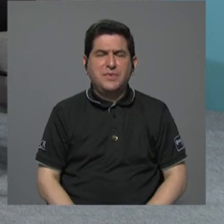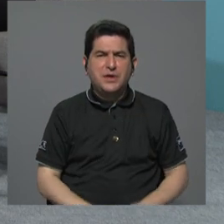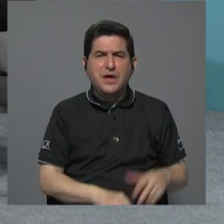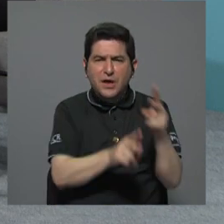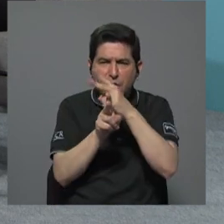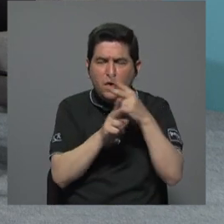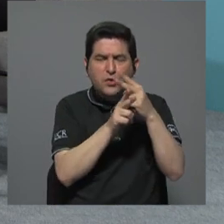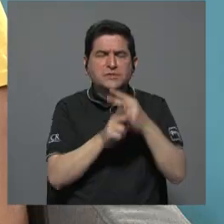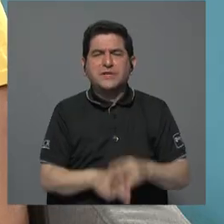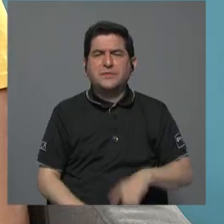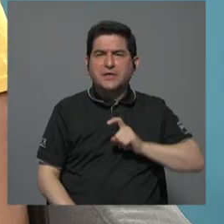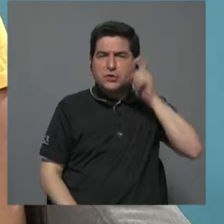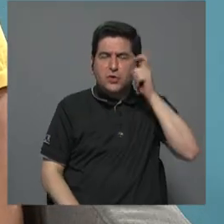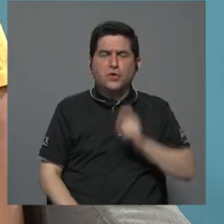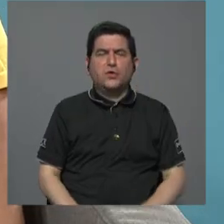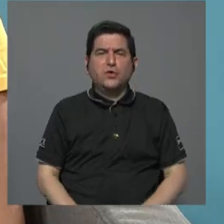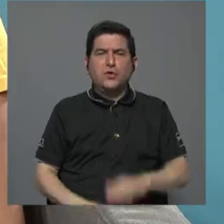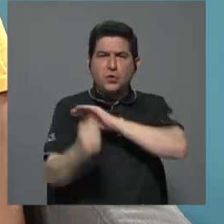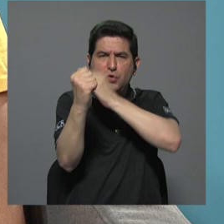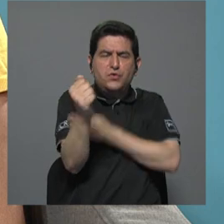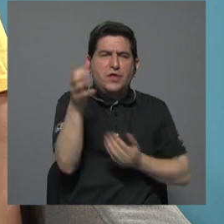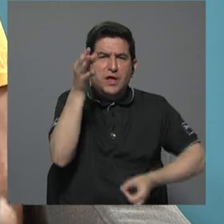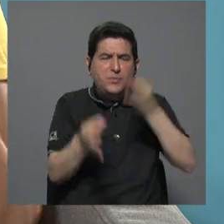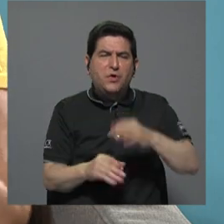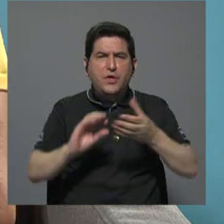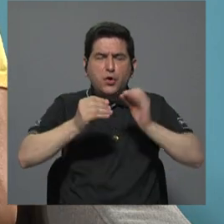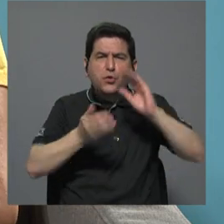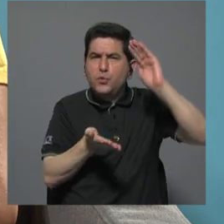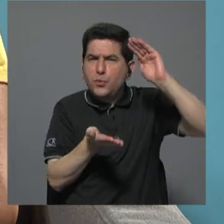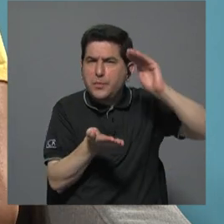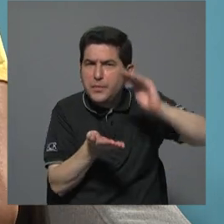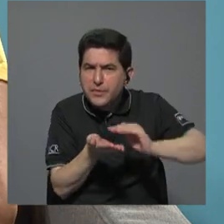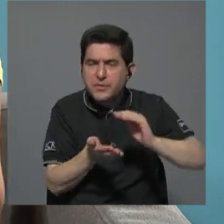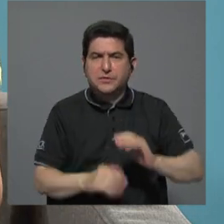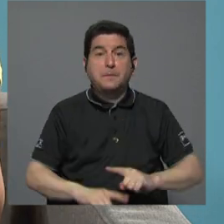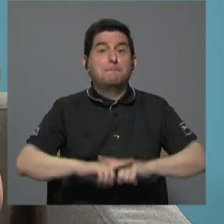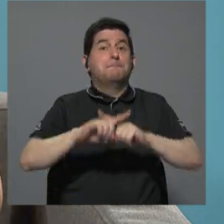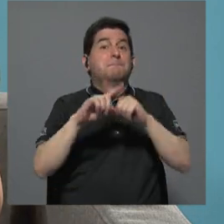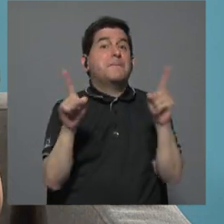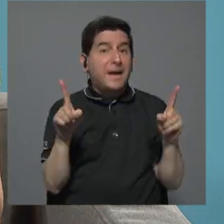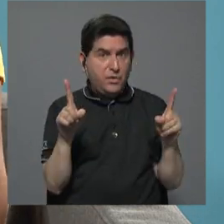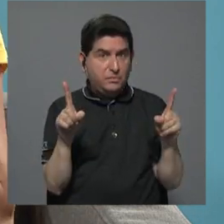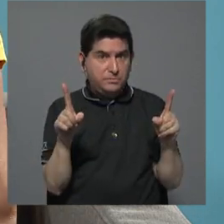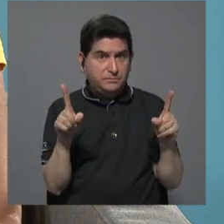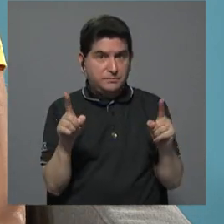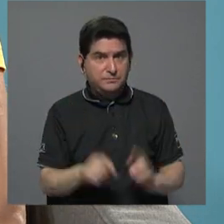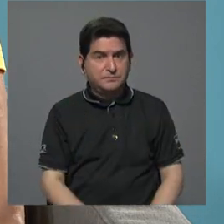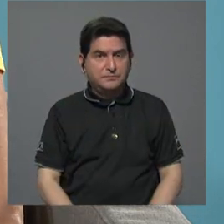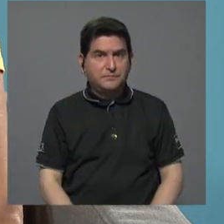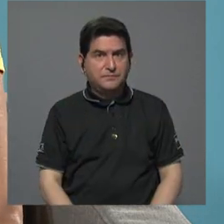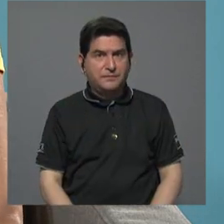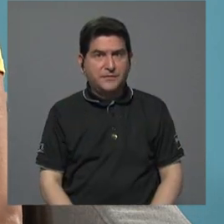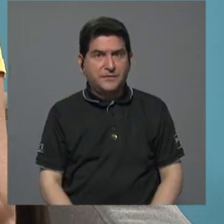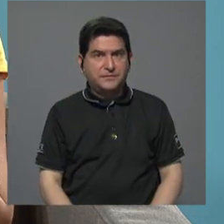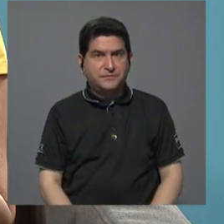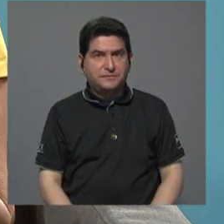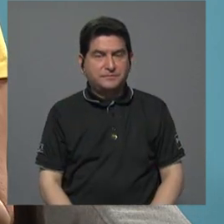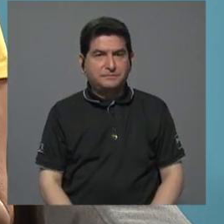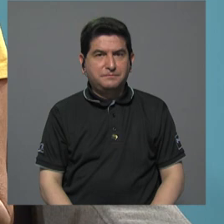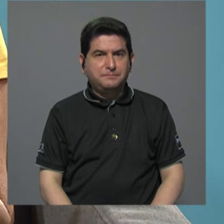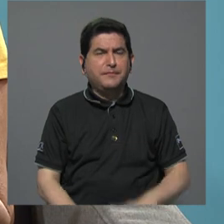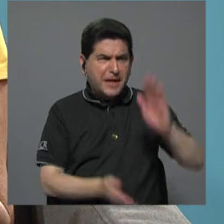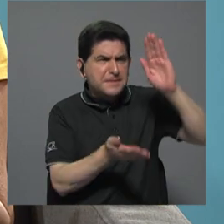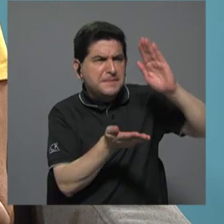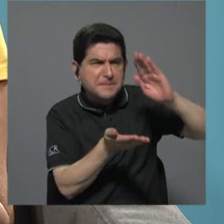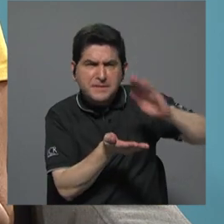de Género del Poder Judicial. Los datos bajaron, los datos bajaron, pero, y lo dice porque, bueno, hay una